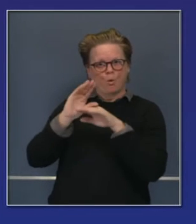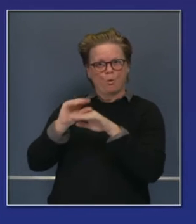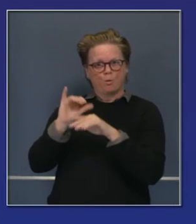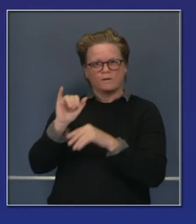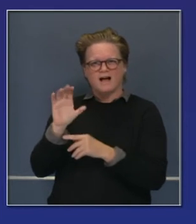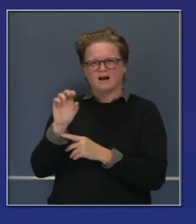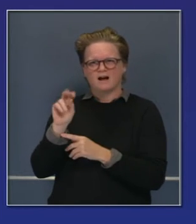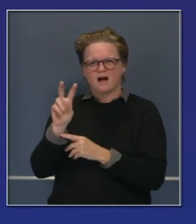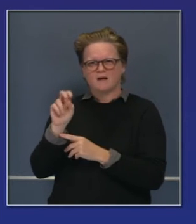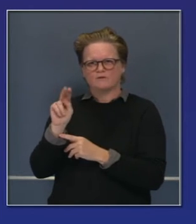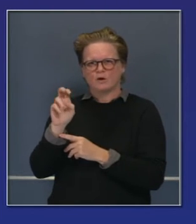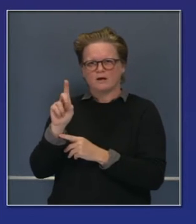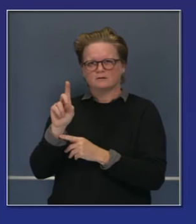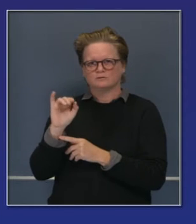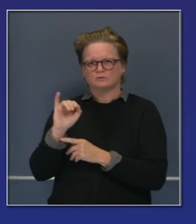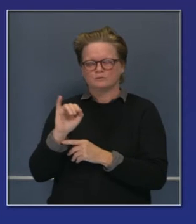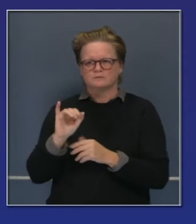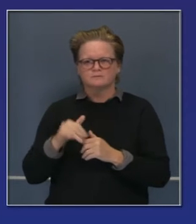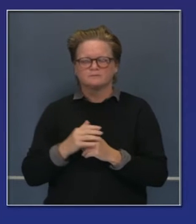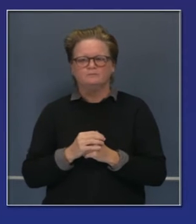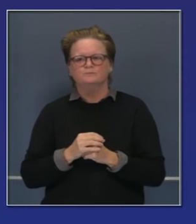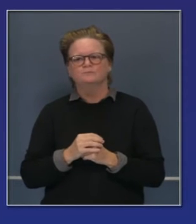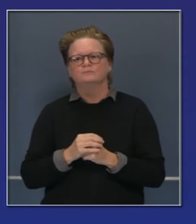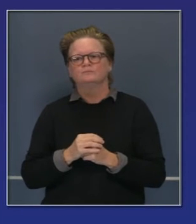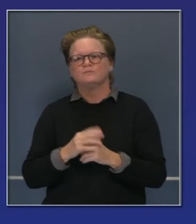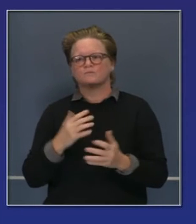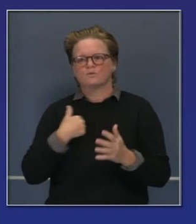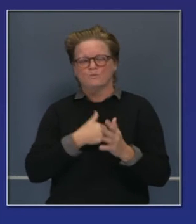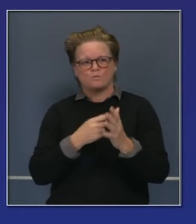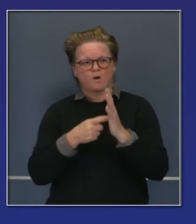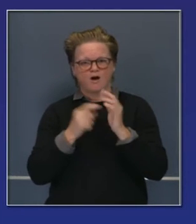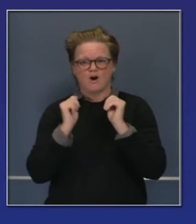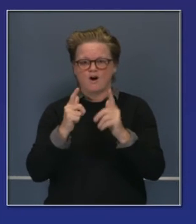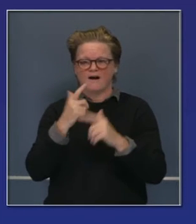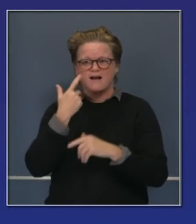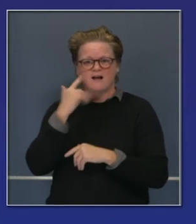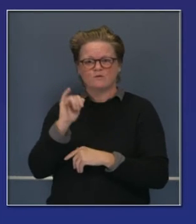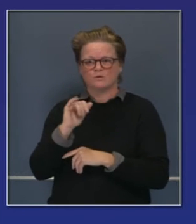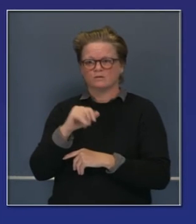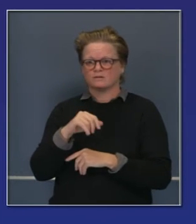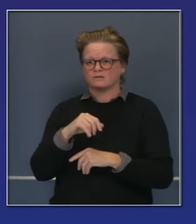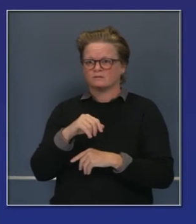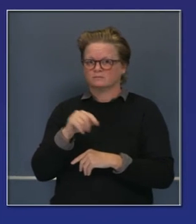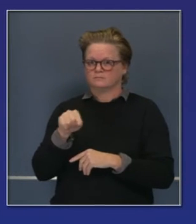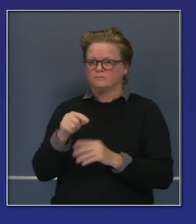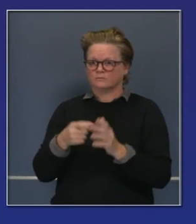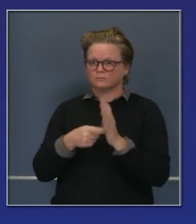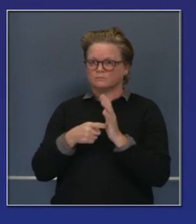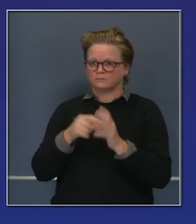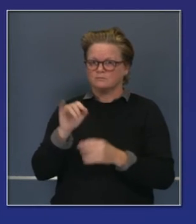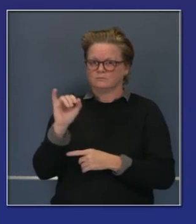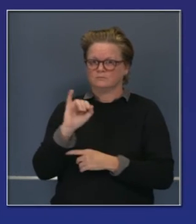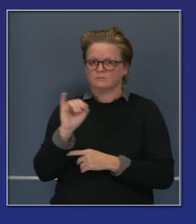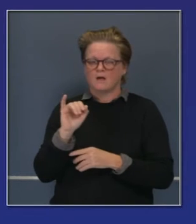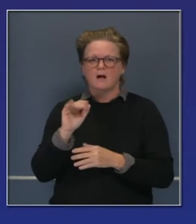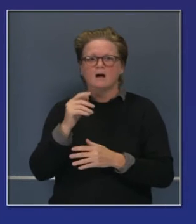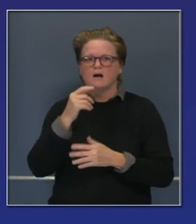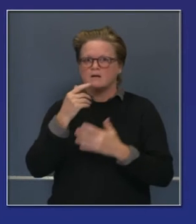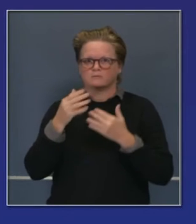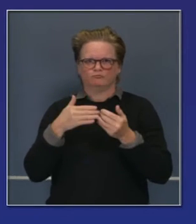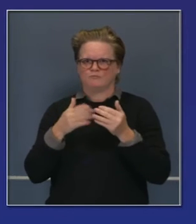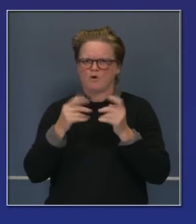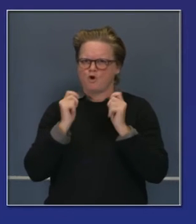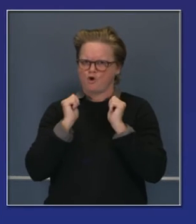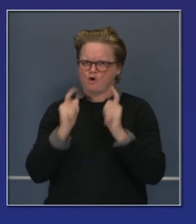pesar de su estatus. Y algunos dicen, pues, ¿cómo se atreven a hacer esto? Pues, considere usted esto. Usted está pagando por atención médica